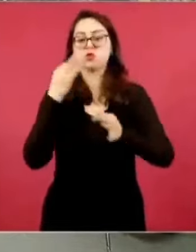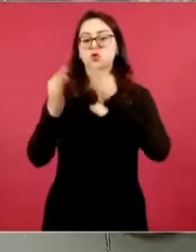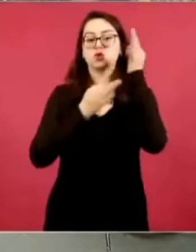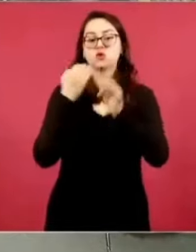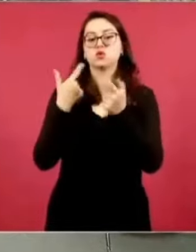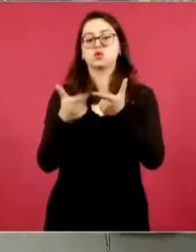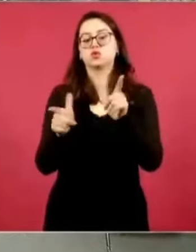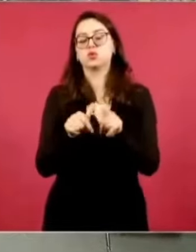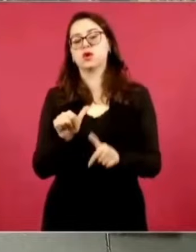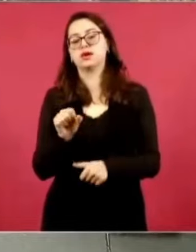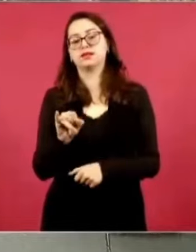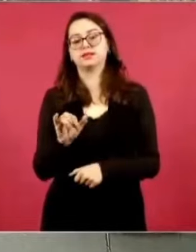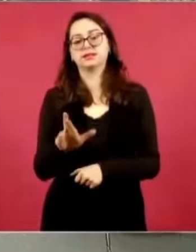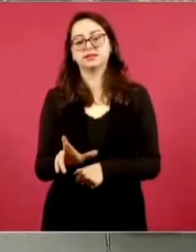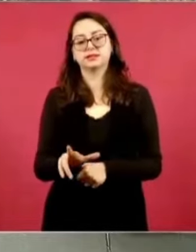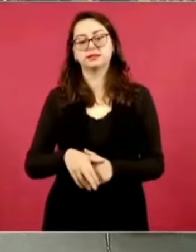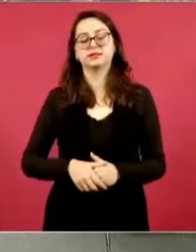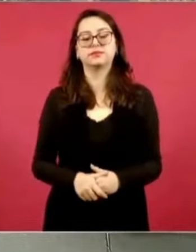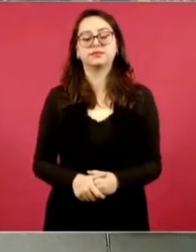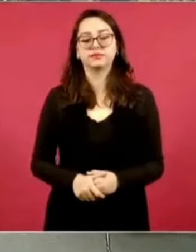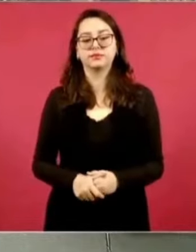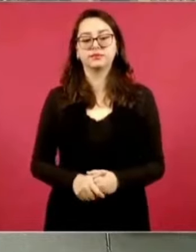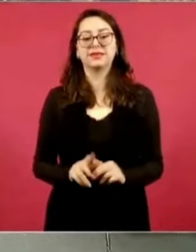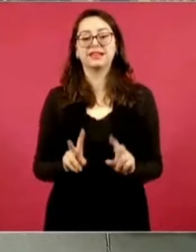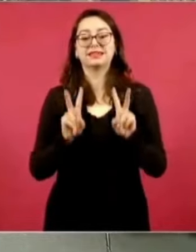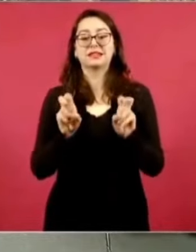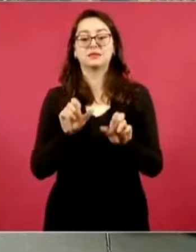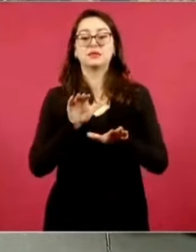en el tema de salud,